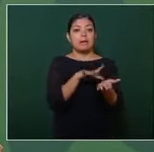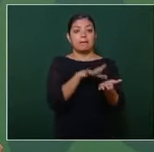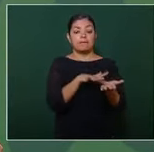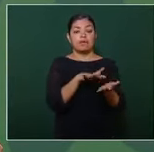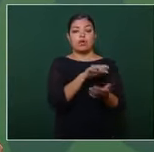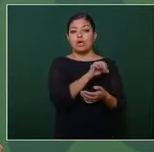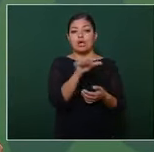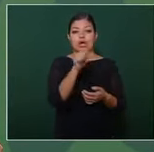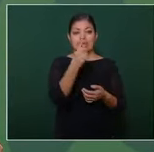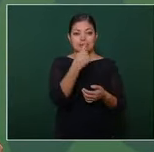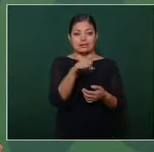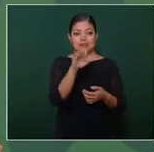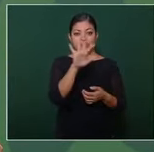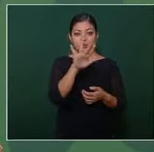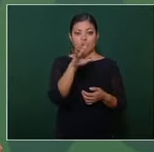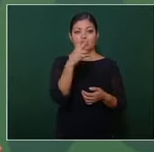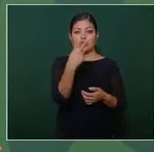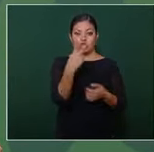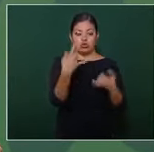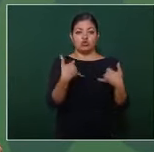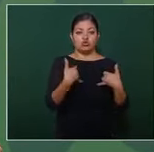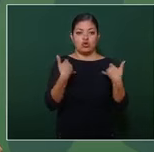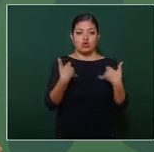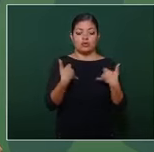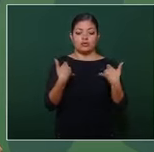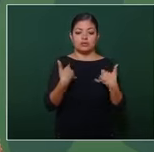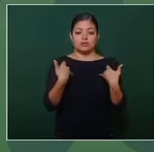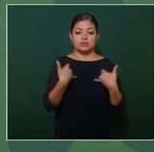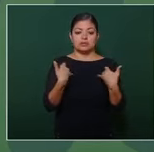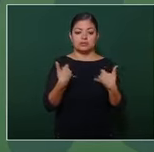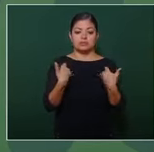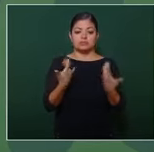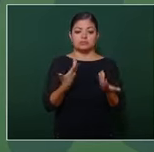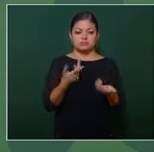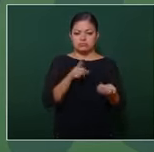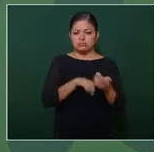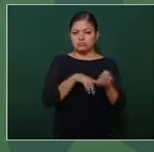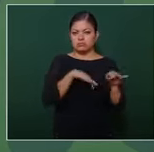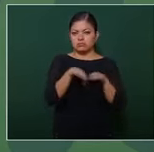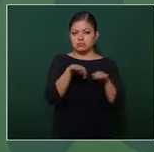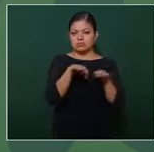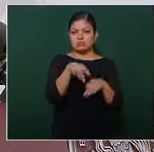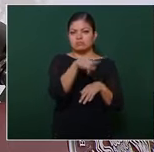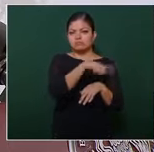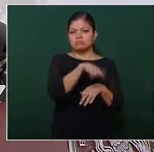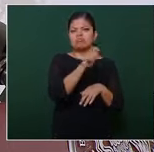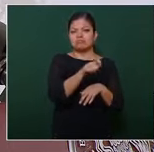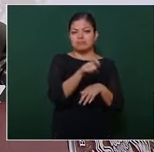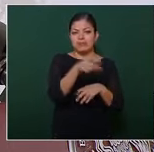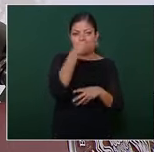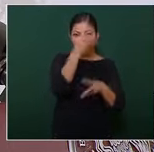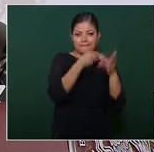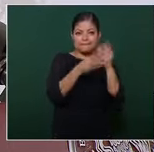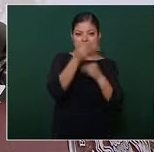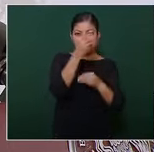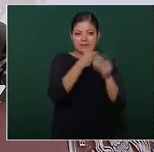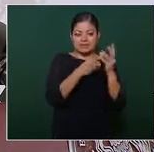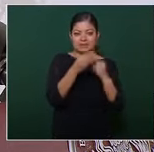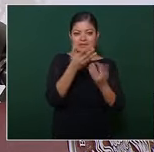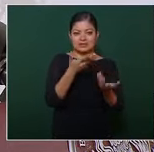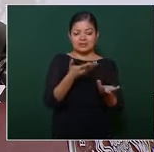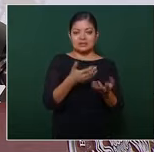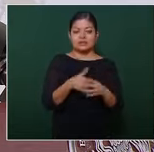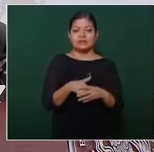152 jóvenes que trabajan como aprendices se